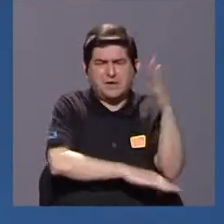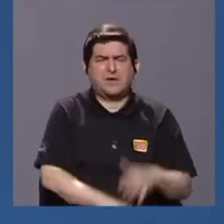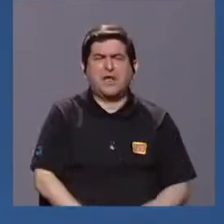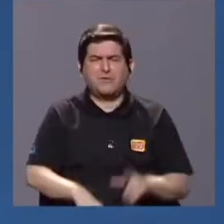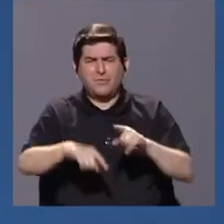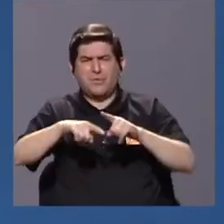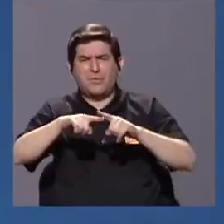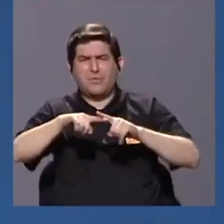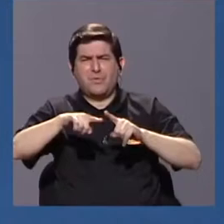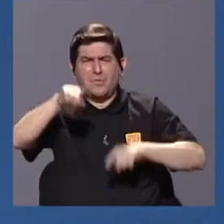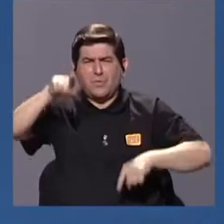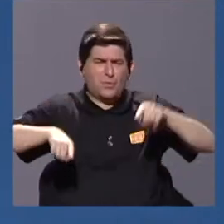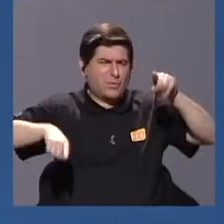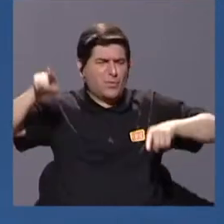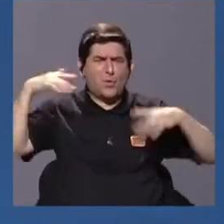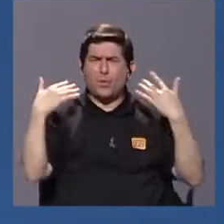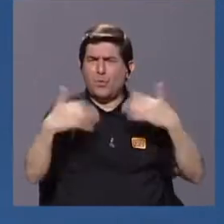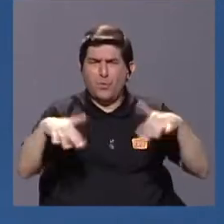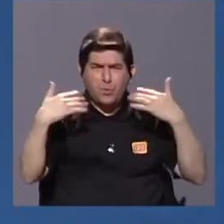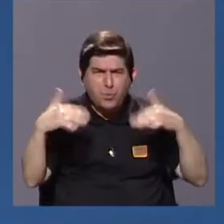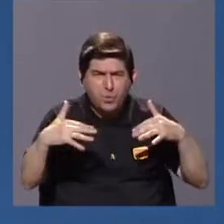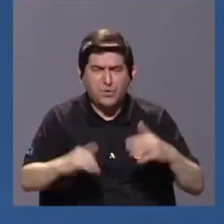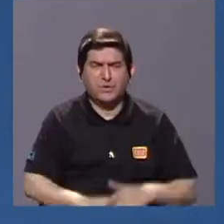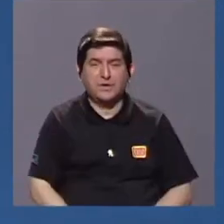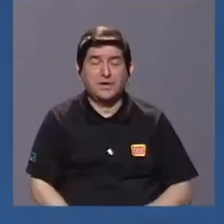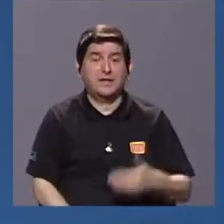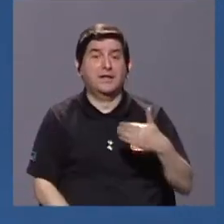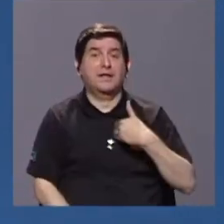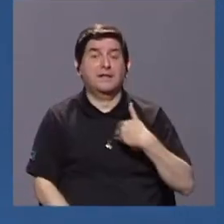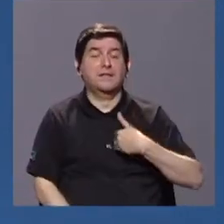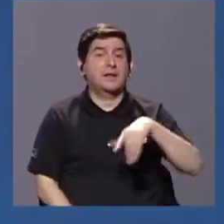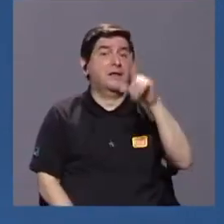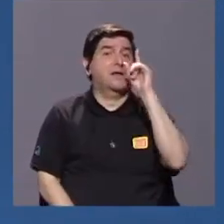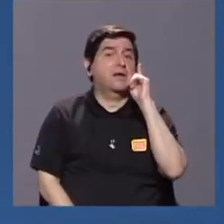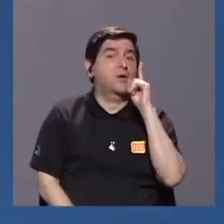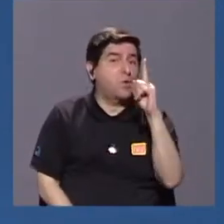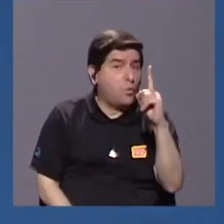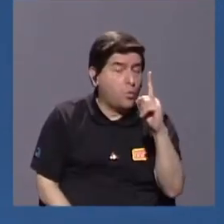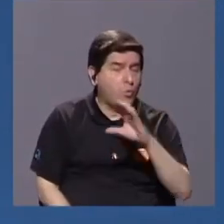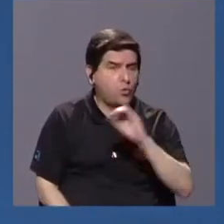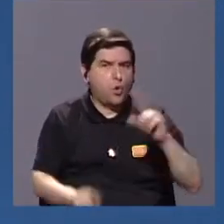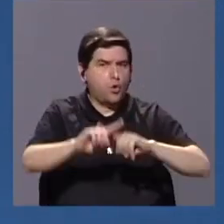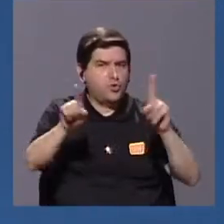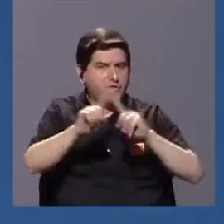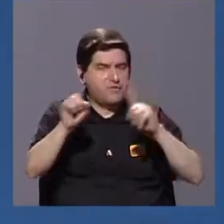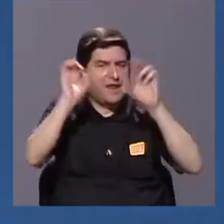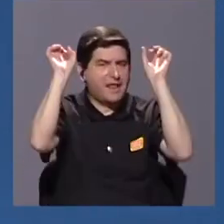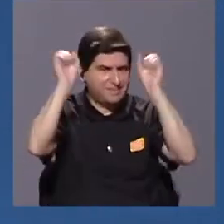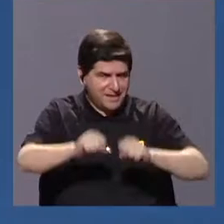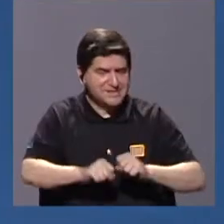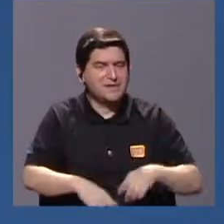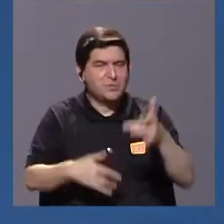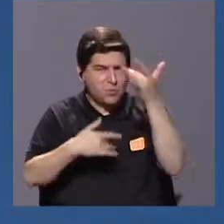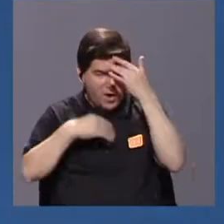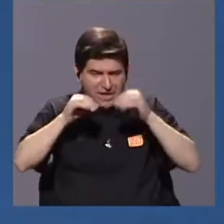enorme diversidad y tenemos uno de estos o varios de estos capaces de transmitir enfermedades o capaces de